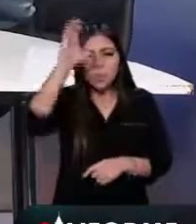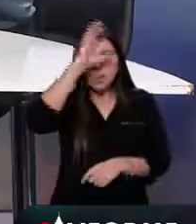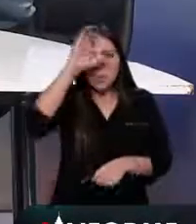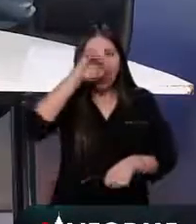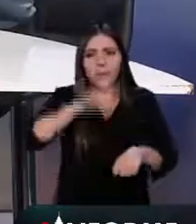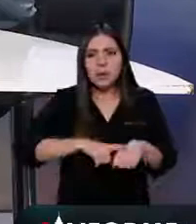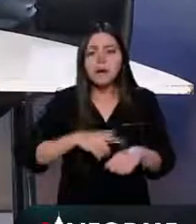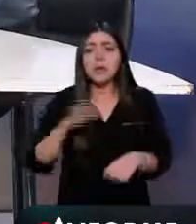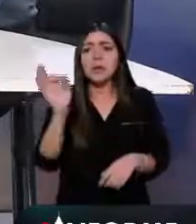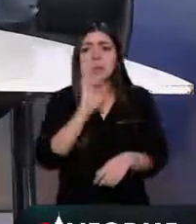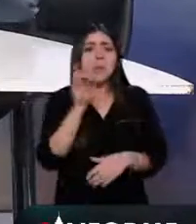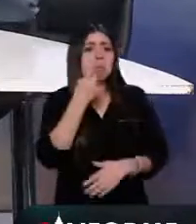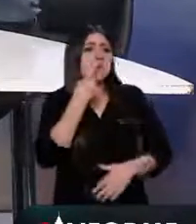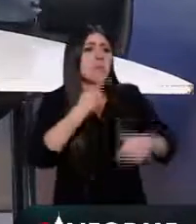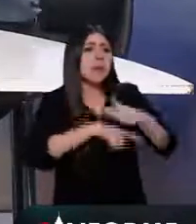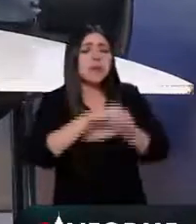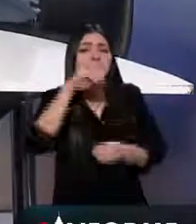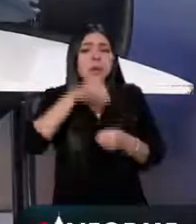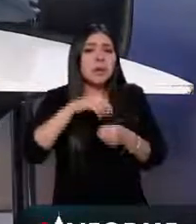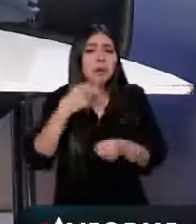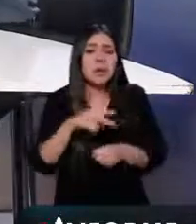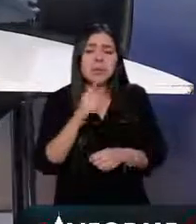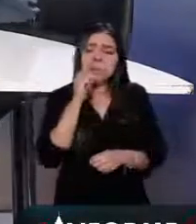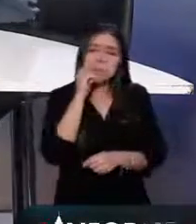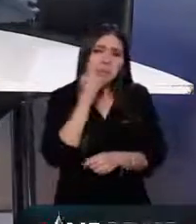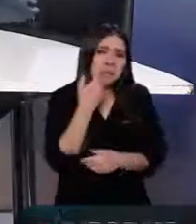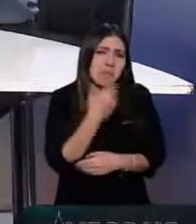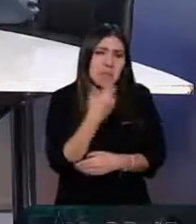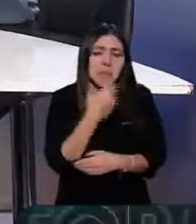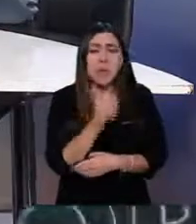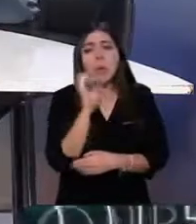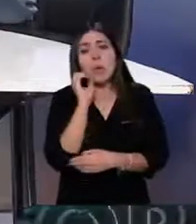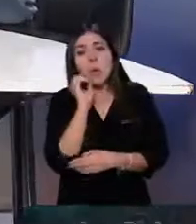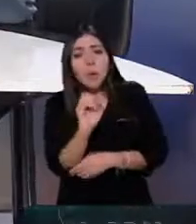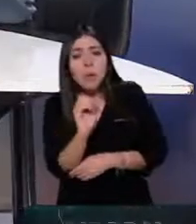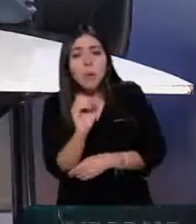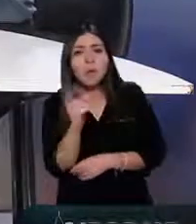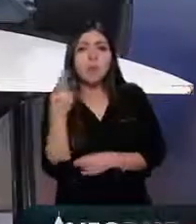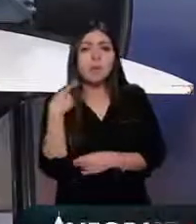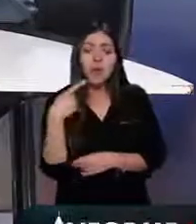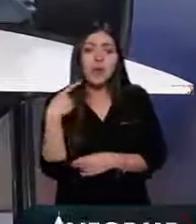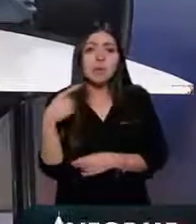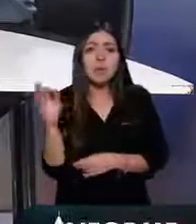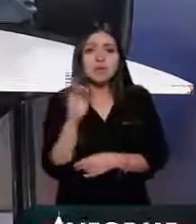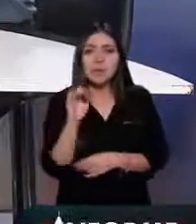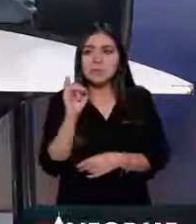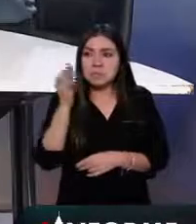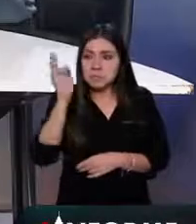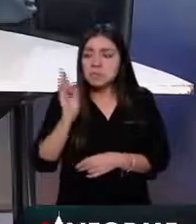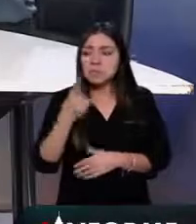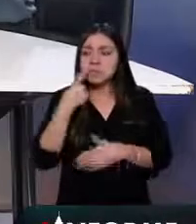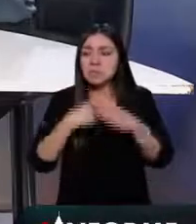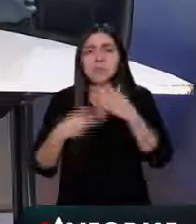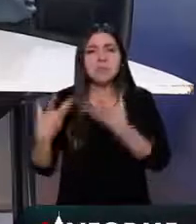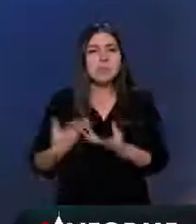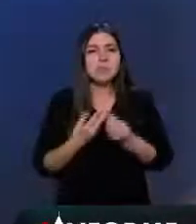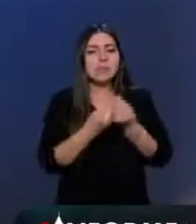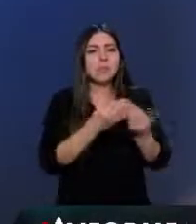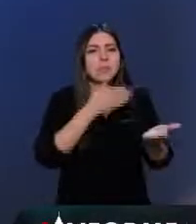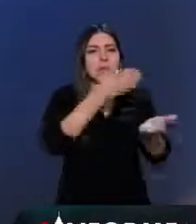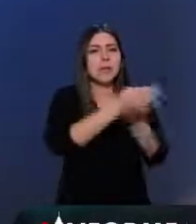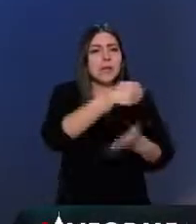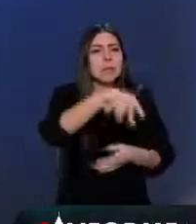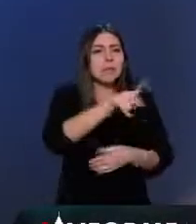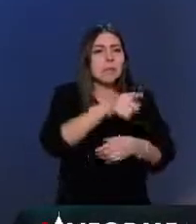sean anónimos como los que recibe el Consejo Ciudadano o acompañando a los ciudadanos ante el Ministerio Público para abrir carpetas de